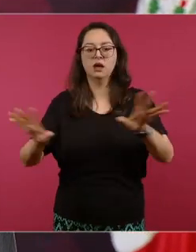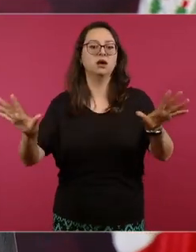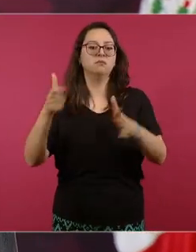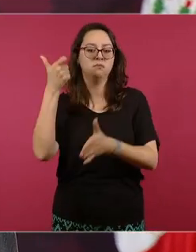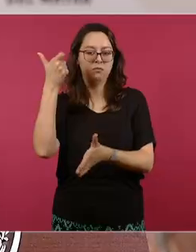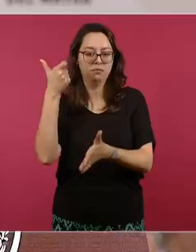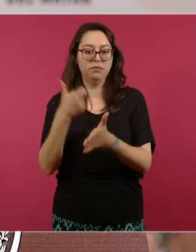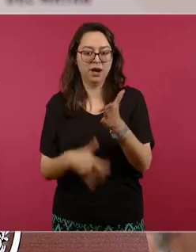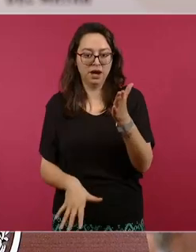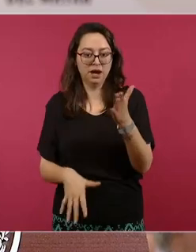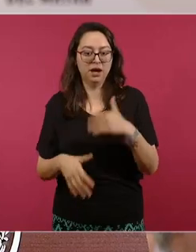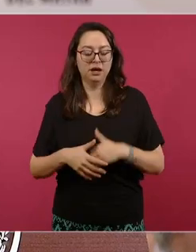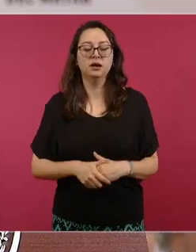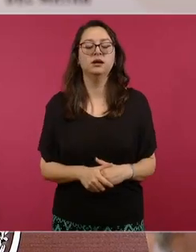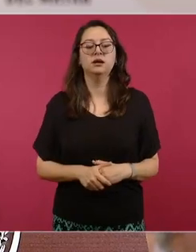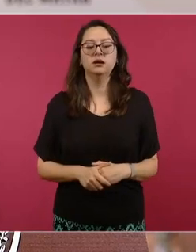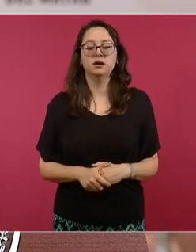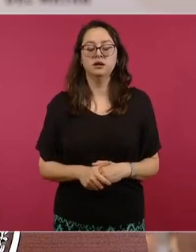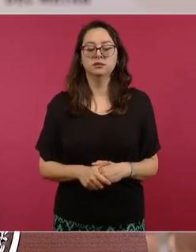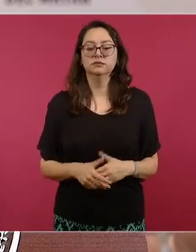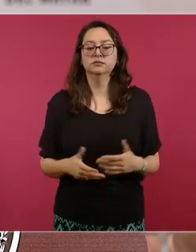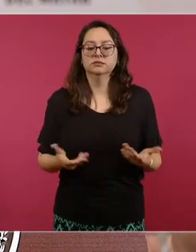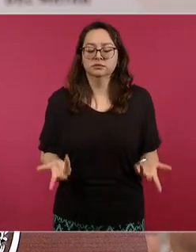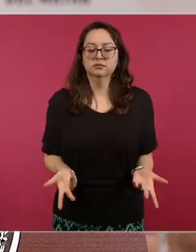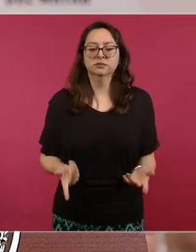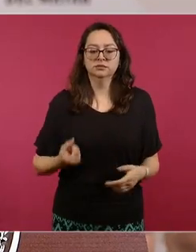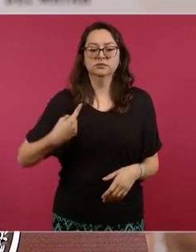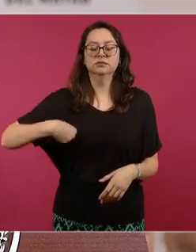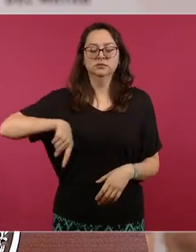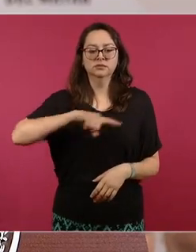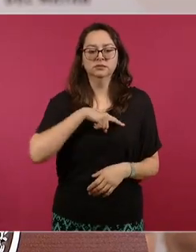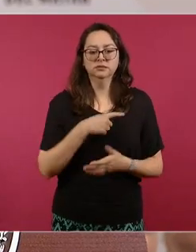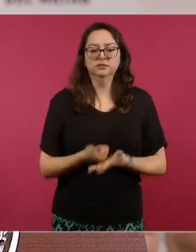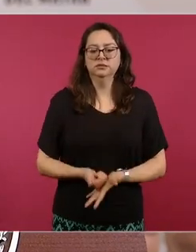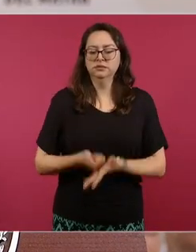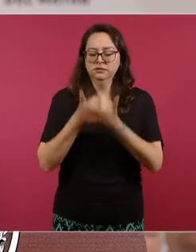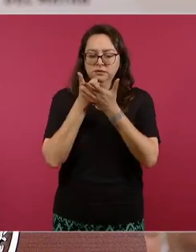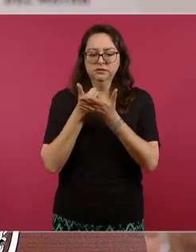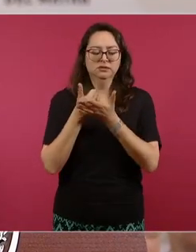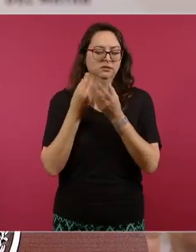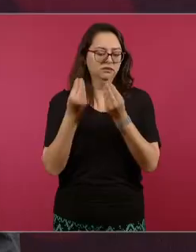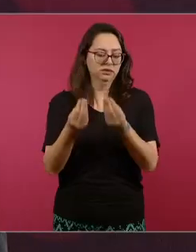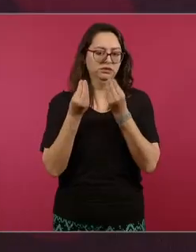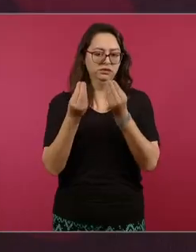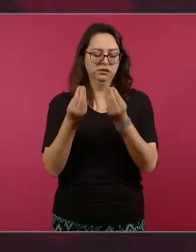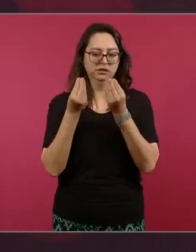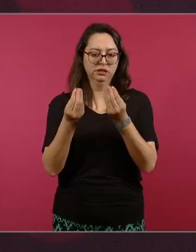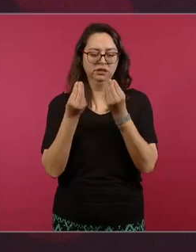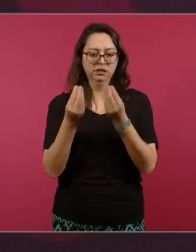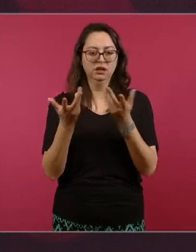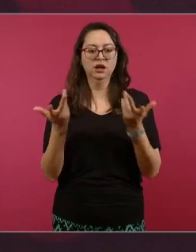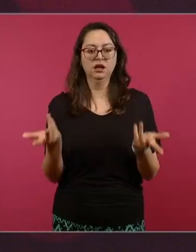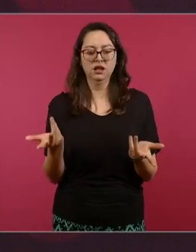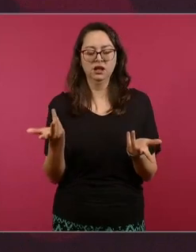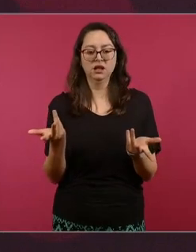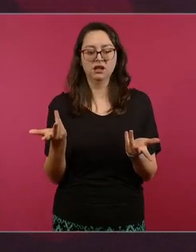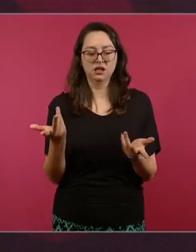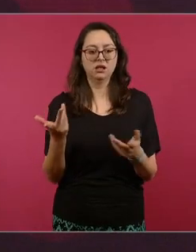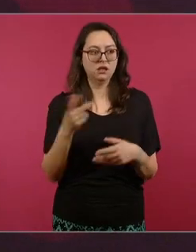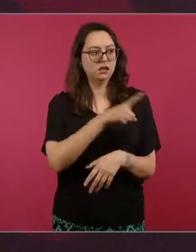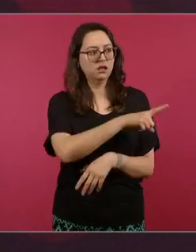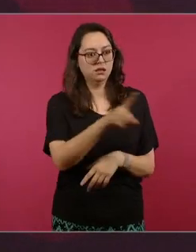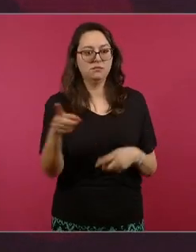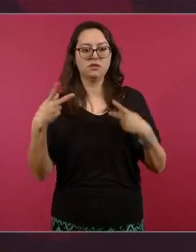y estamos ayudando mucho a los consumidores